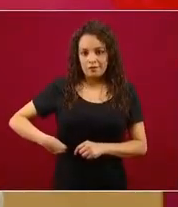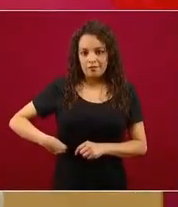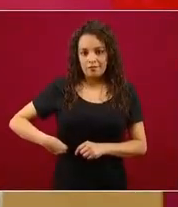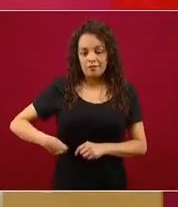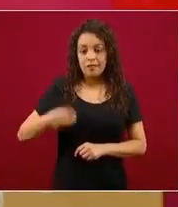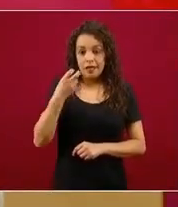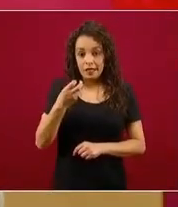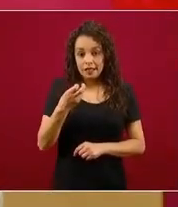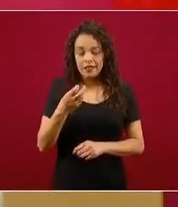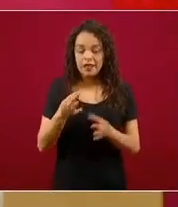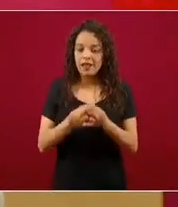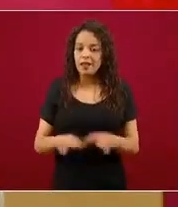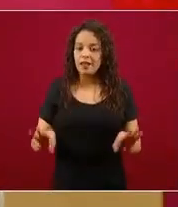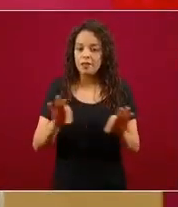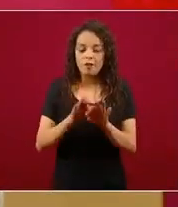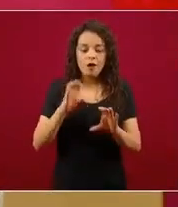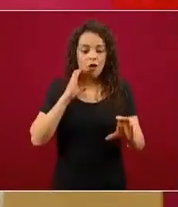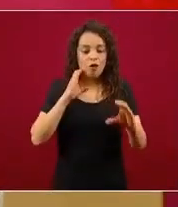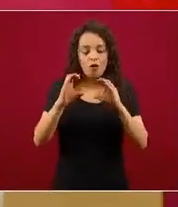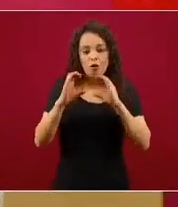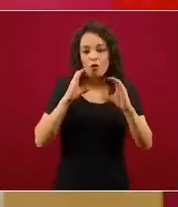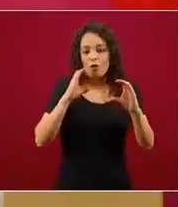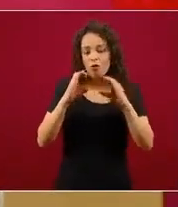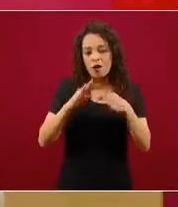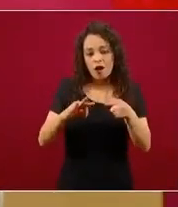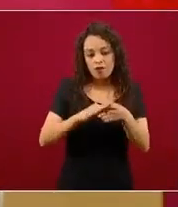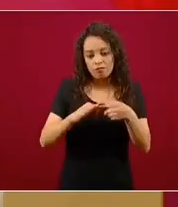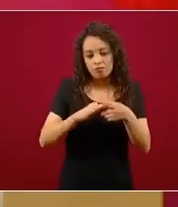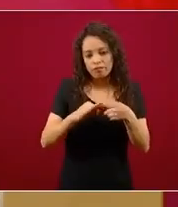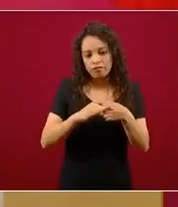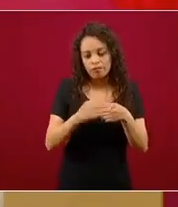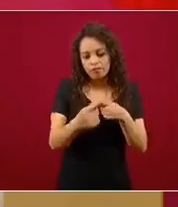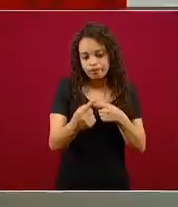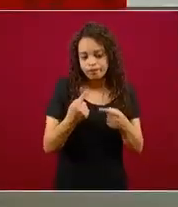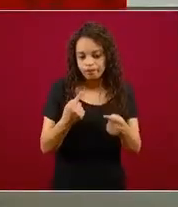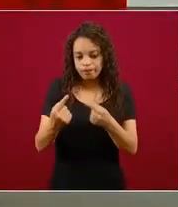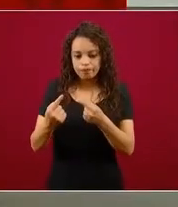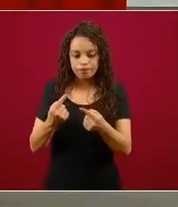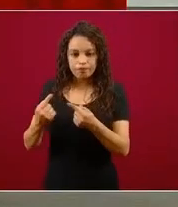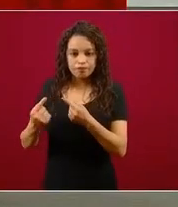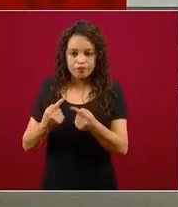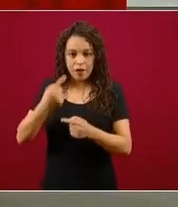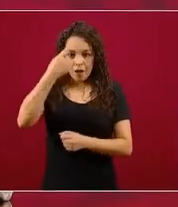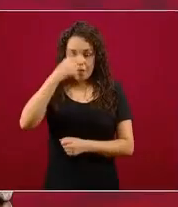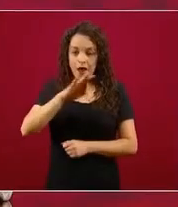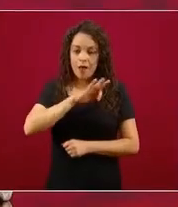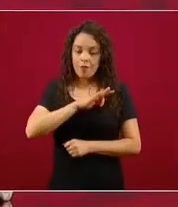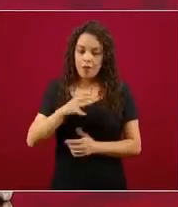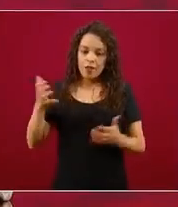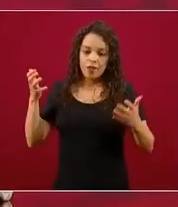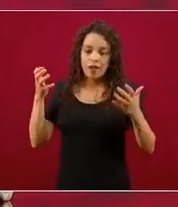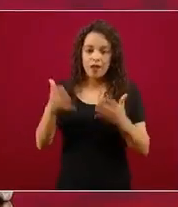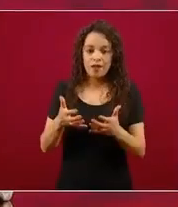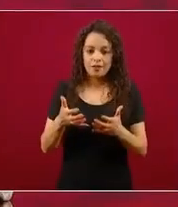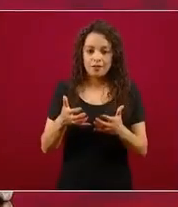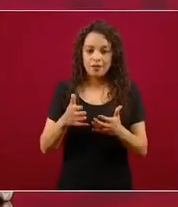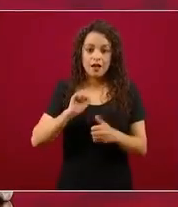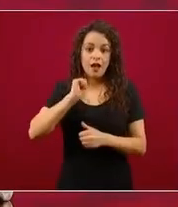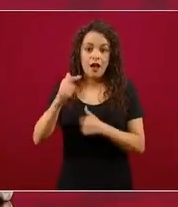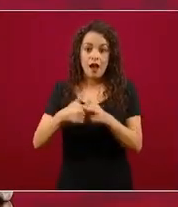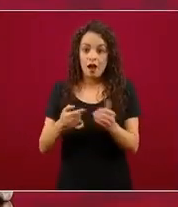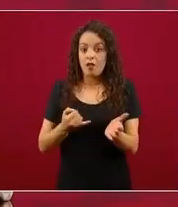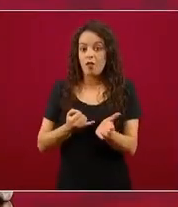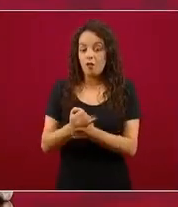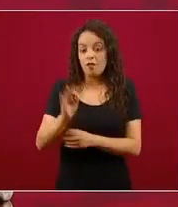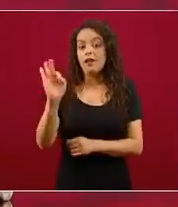fluida, constante, que ayude a articularlo en la práctica. Entonces, en resumen, sí, sí existe la posibilidad de un